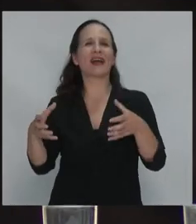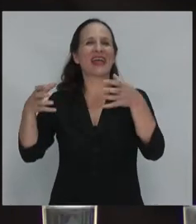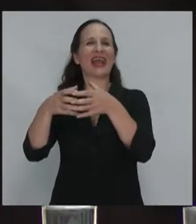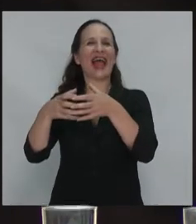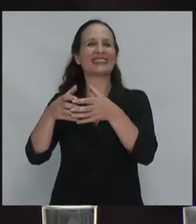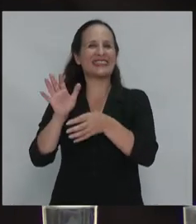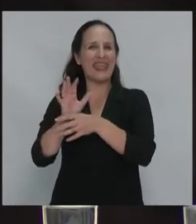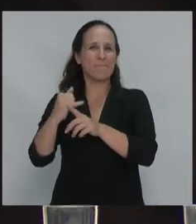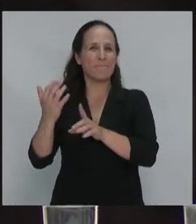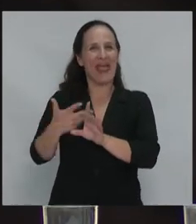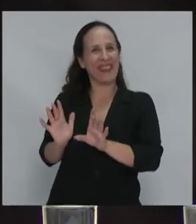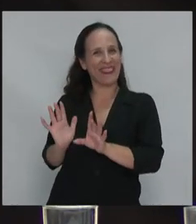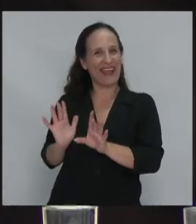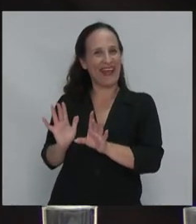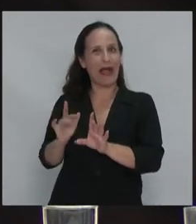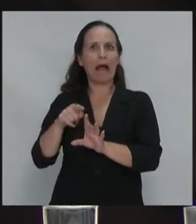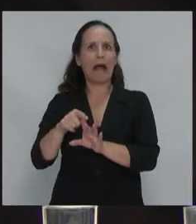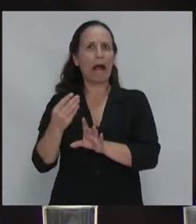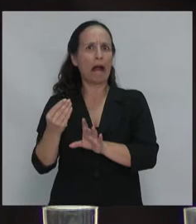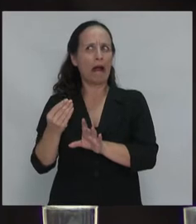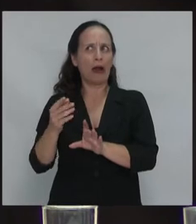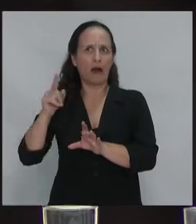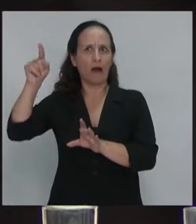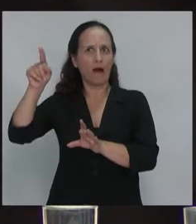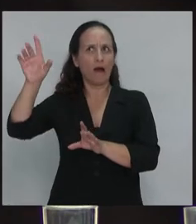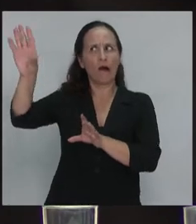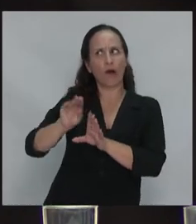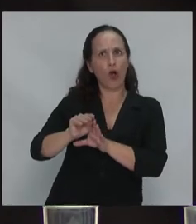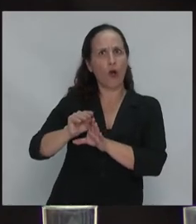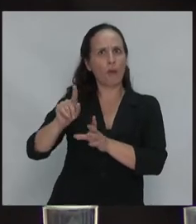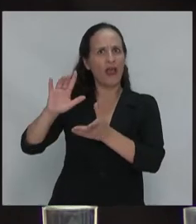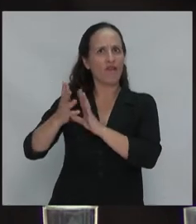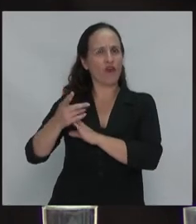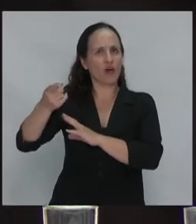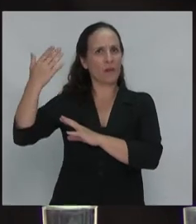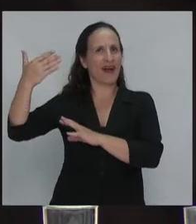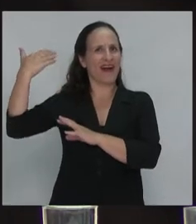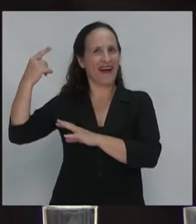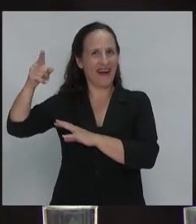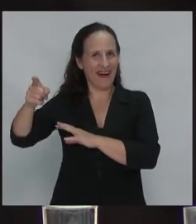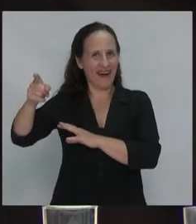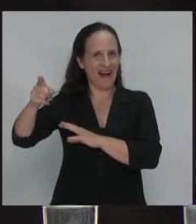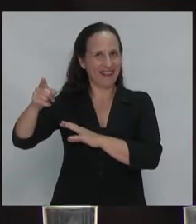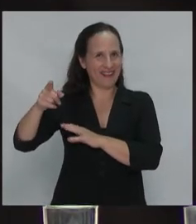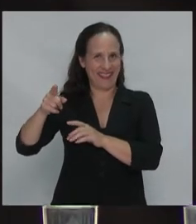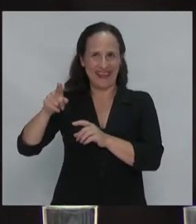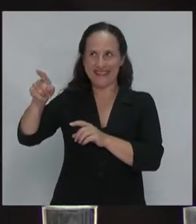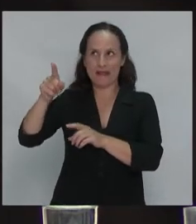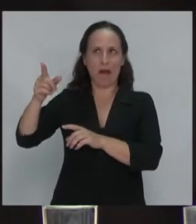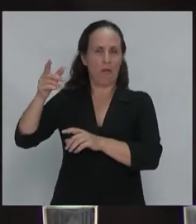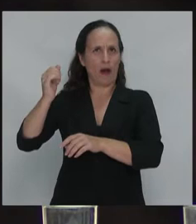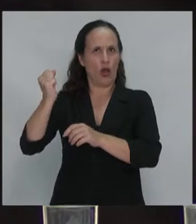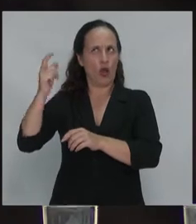media que resulta que copia la lógica de la antigua clase media de la clase media preexistente